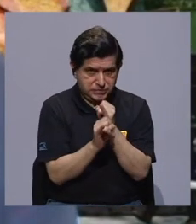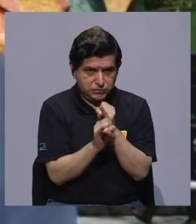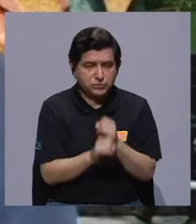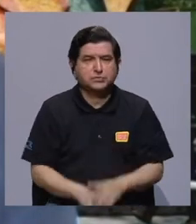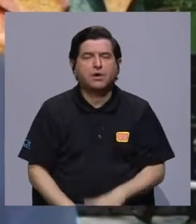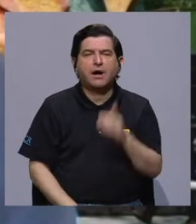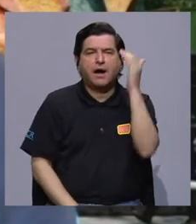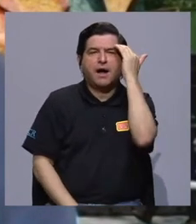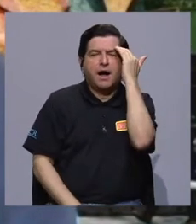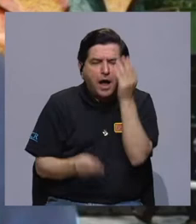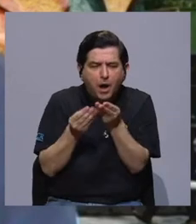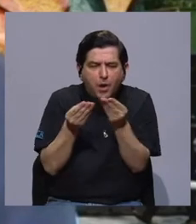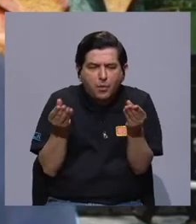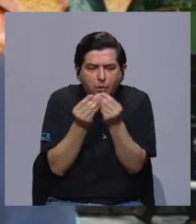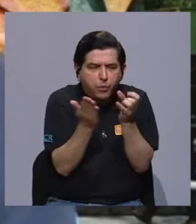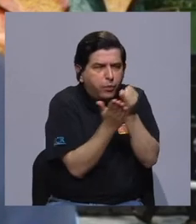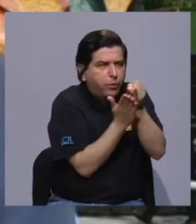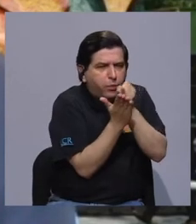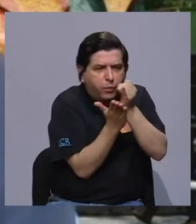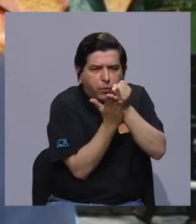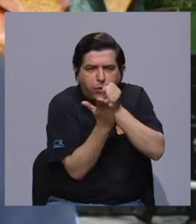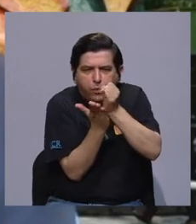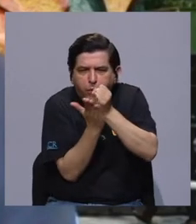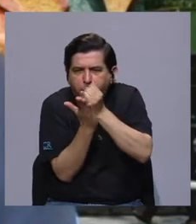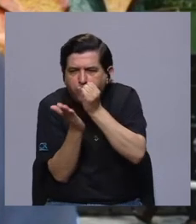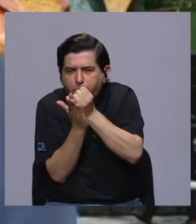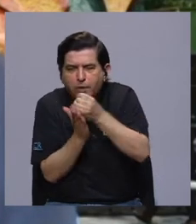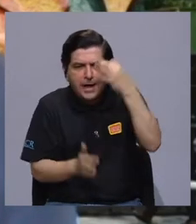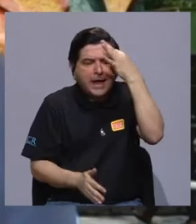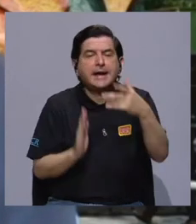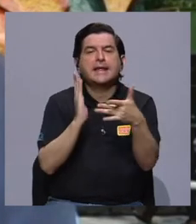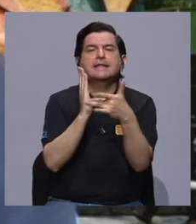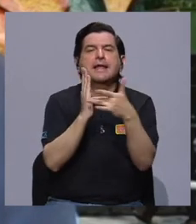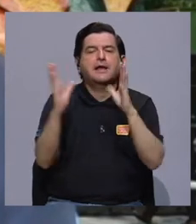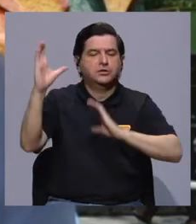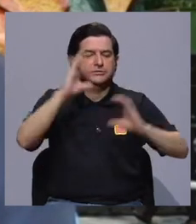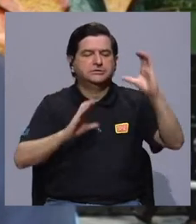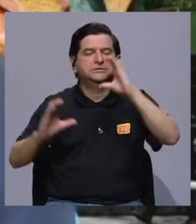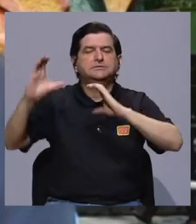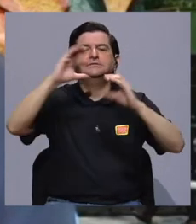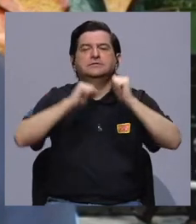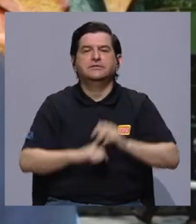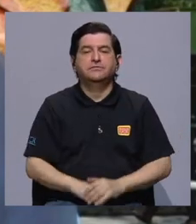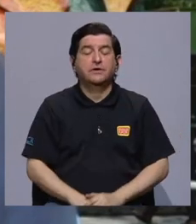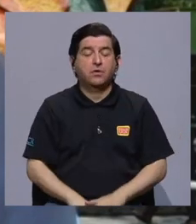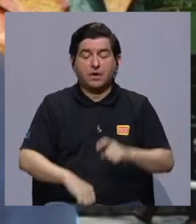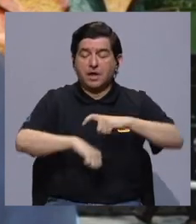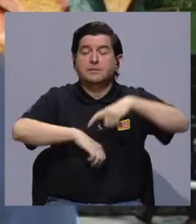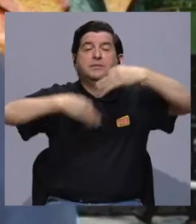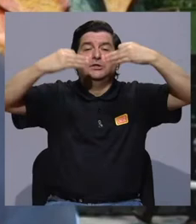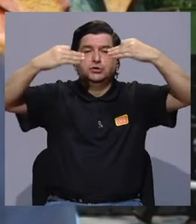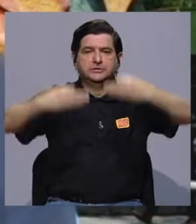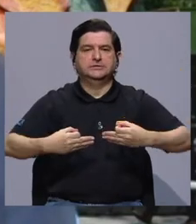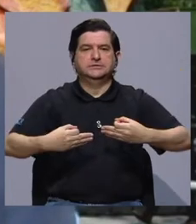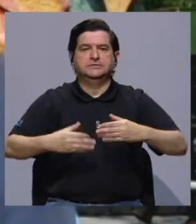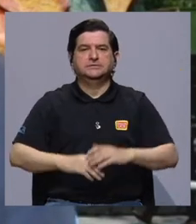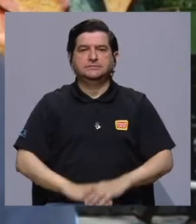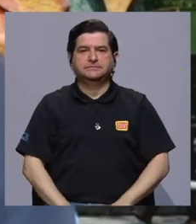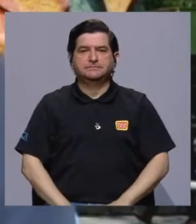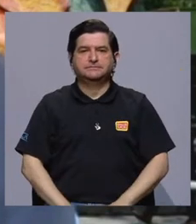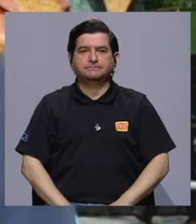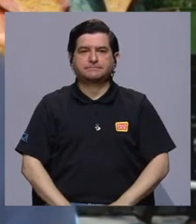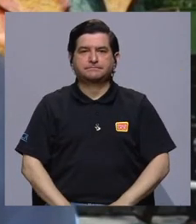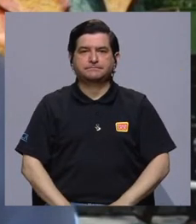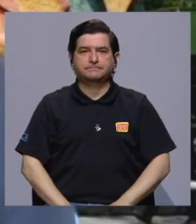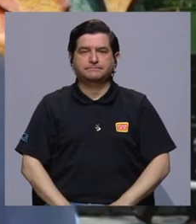que generan conocimiento, investigación, que dan criterio técnico y científico para la toma de decisiones. Y en